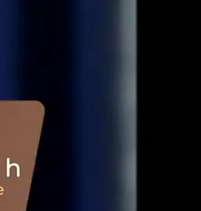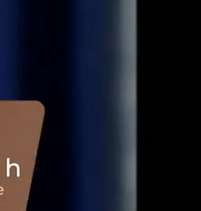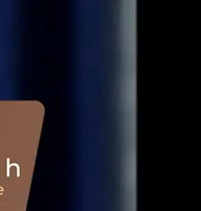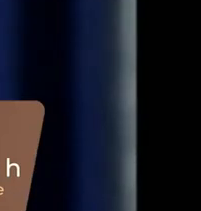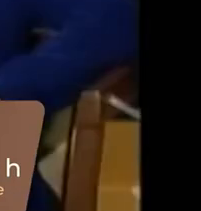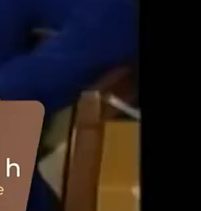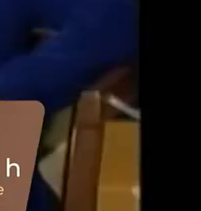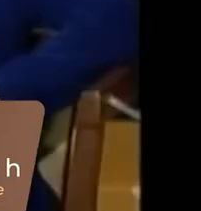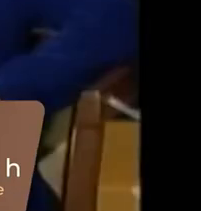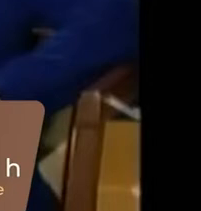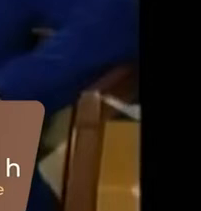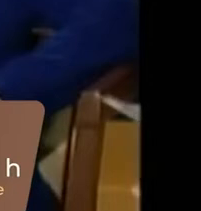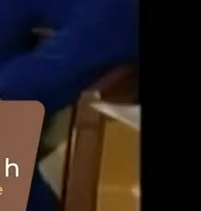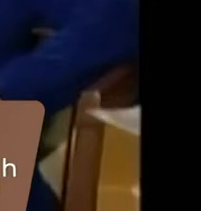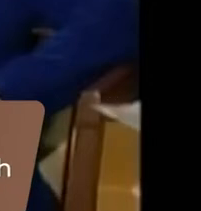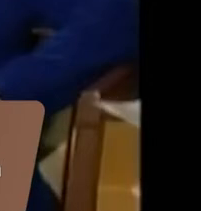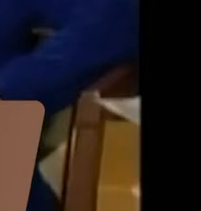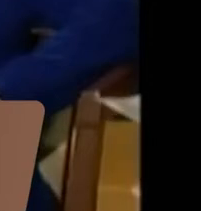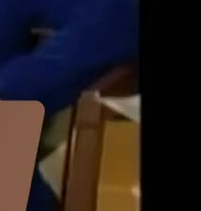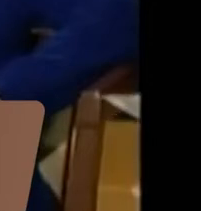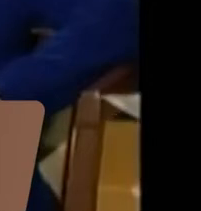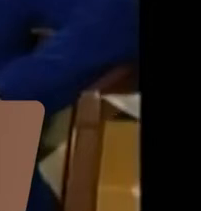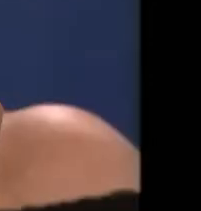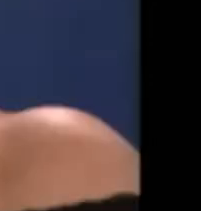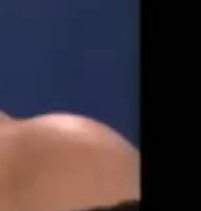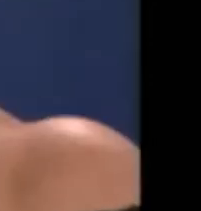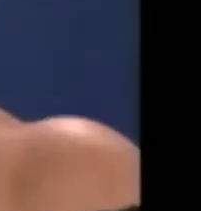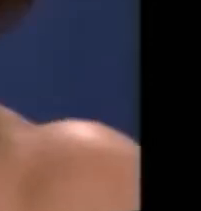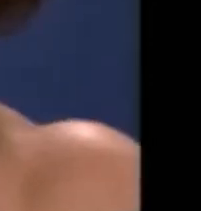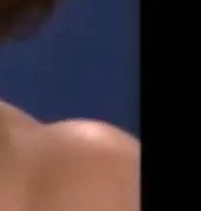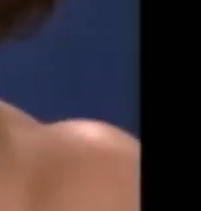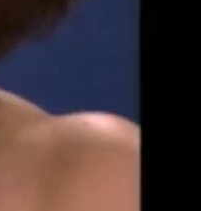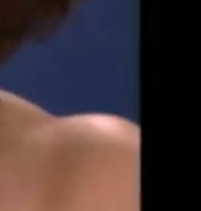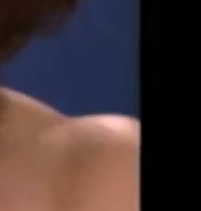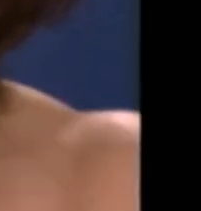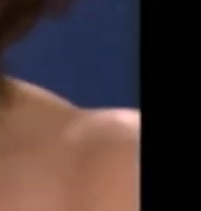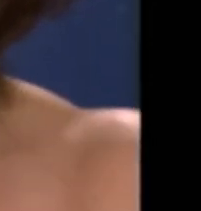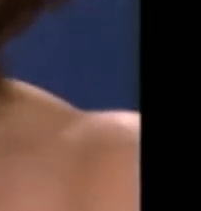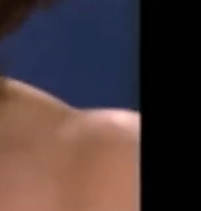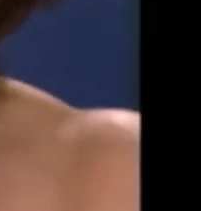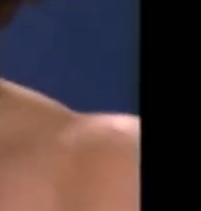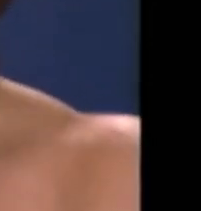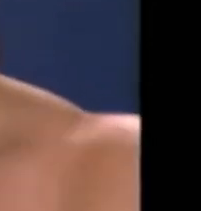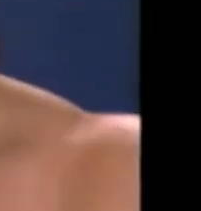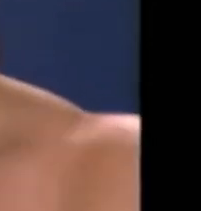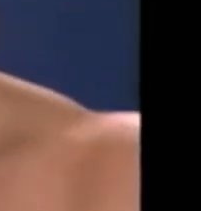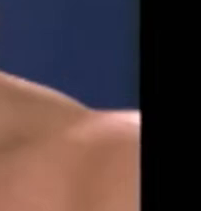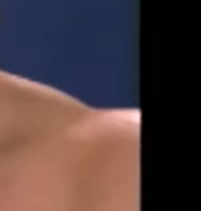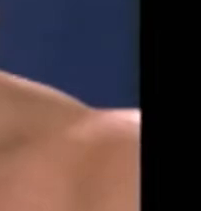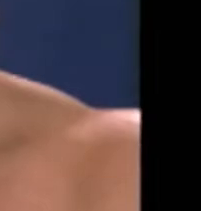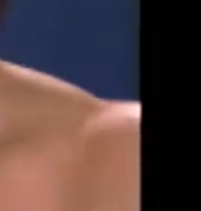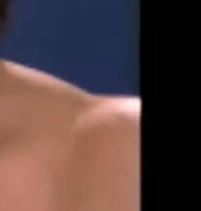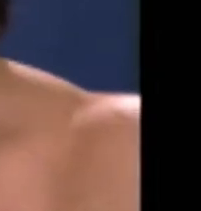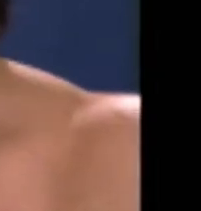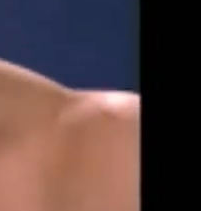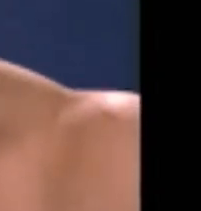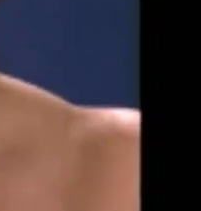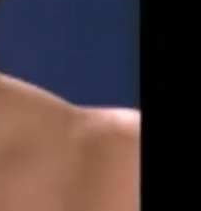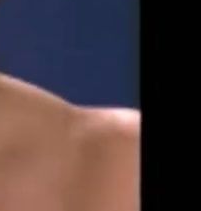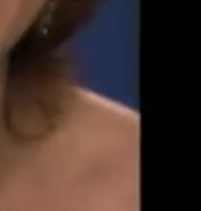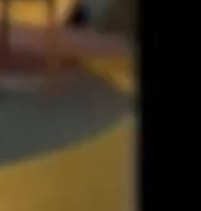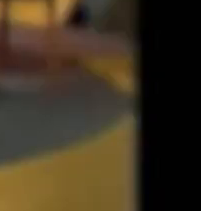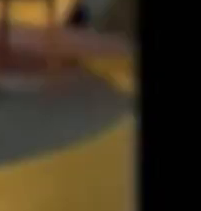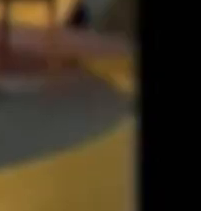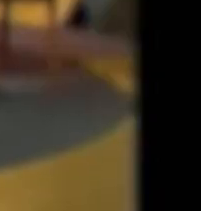no, no, la gran fama, ¿eh? Hace rato confesó que no le gusta hablar, pero cuando escuchó la rúbrica de nuestro programa empezó a bailar. A ver si después me